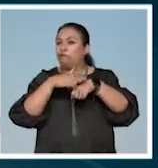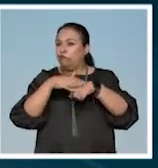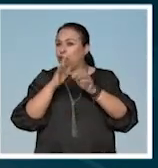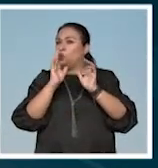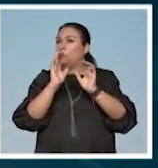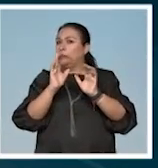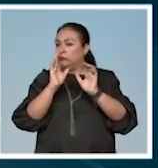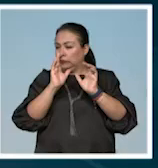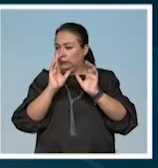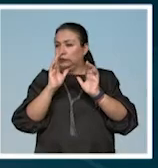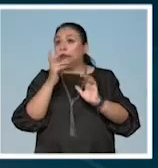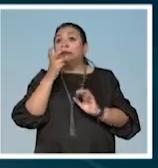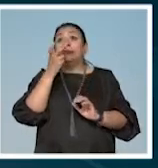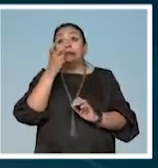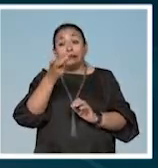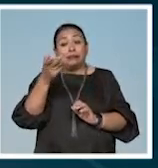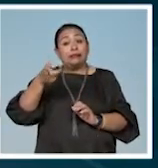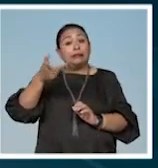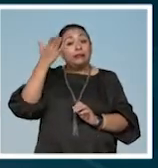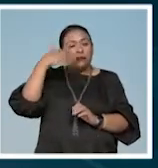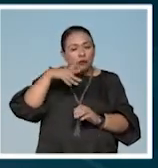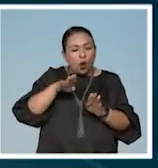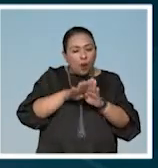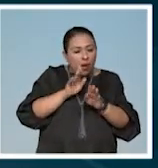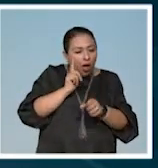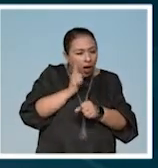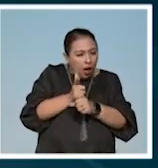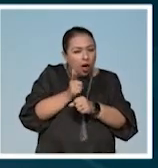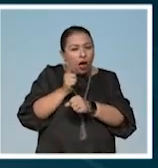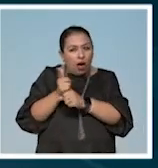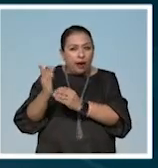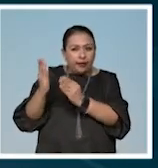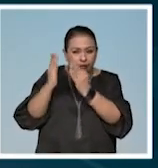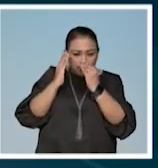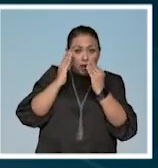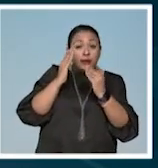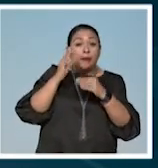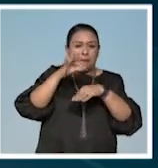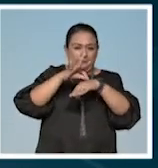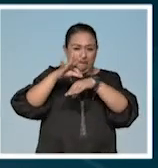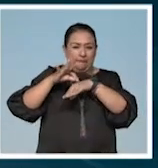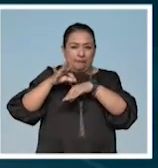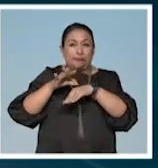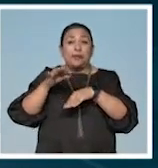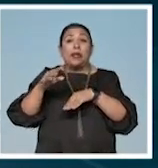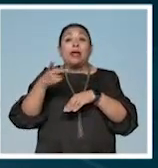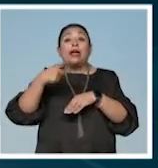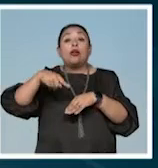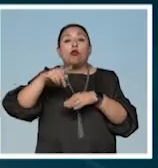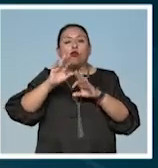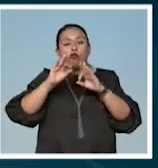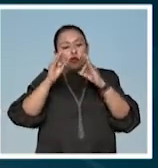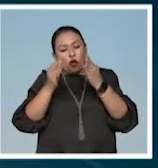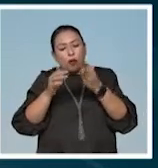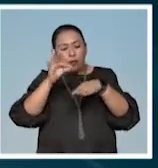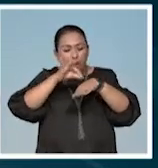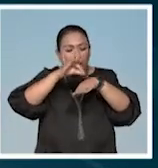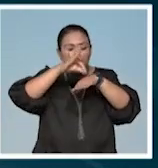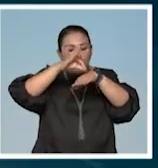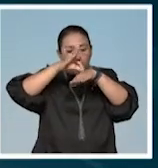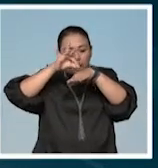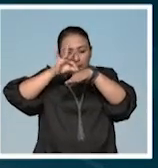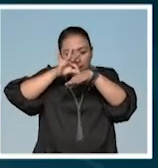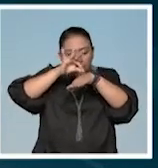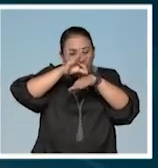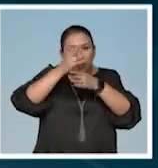alarma. Entonces, esto es lo que saben identificar los tatuadores, sobre todo porque ellos hacen estas figuras, estas expresiones, estos